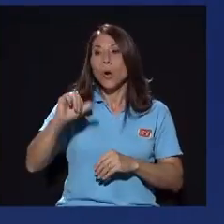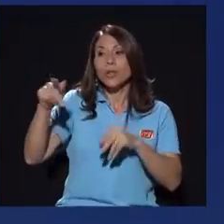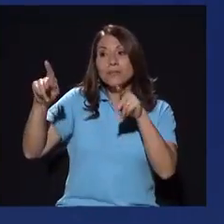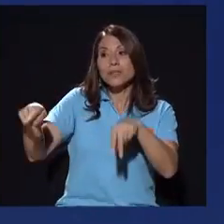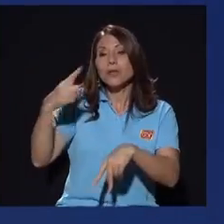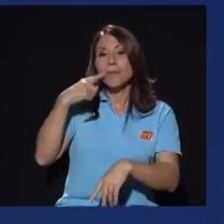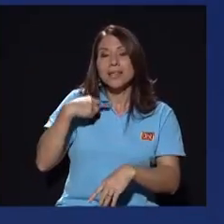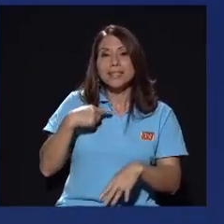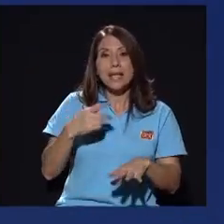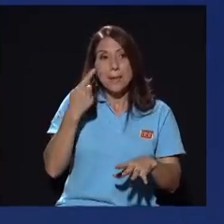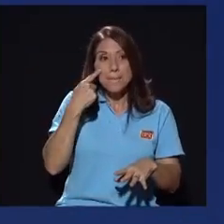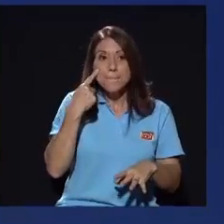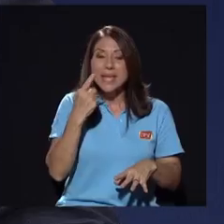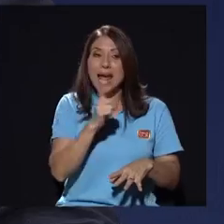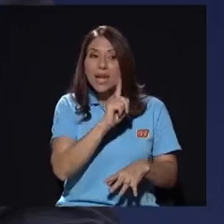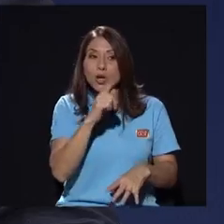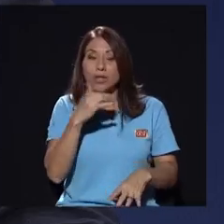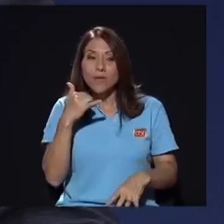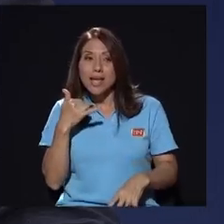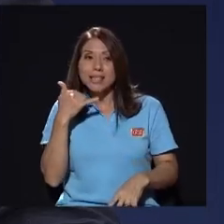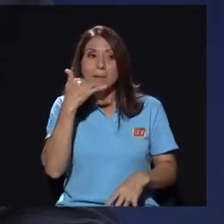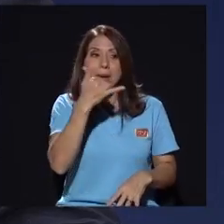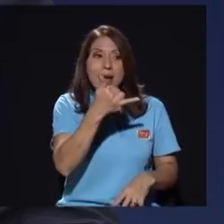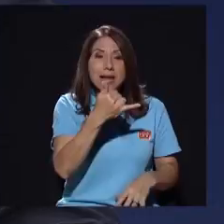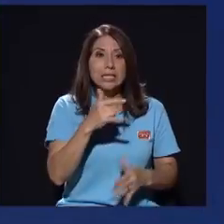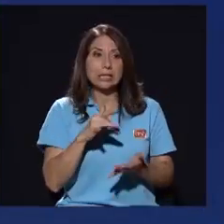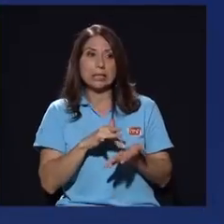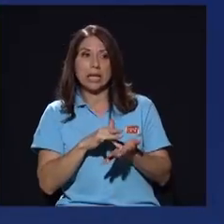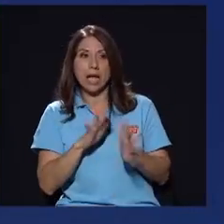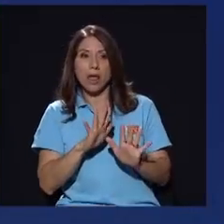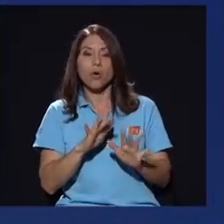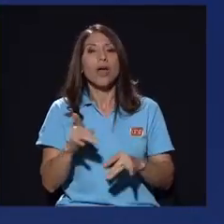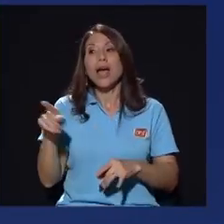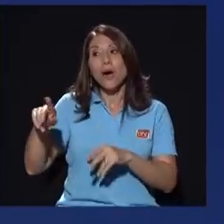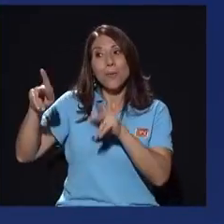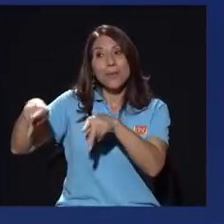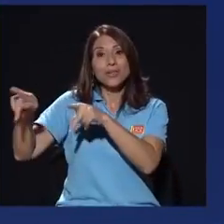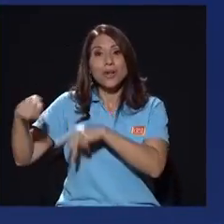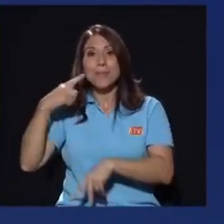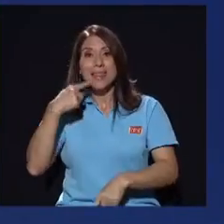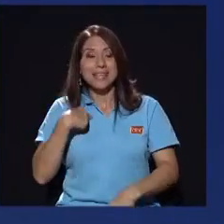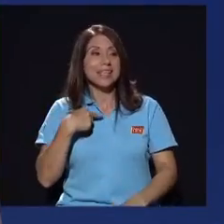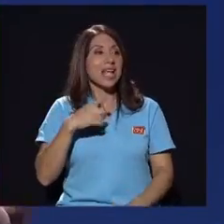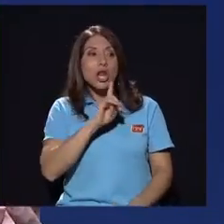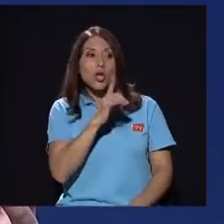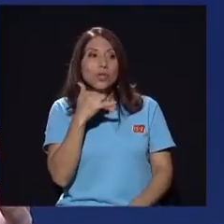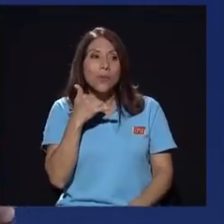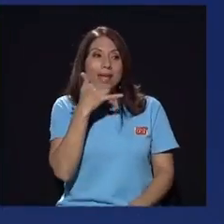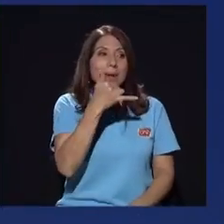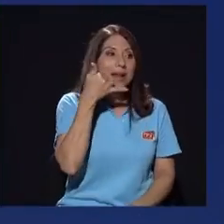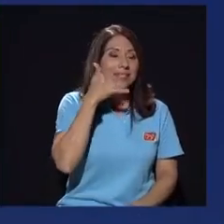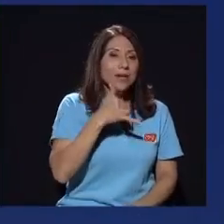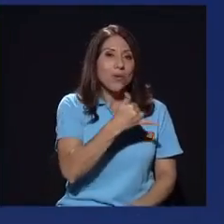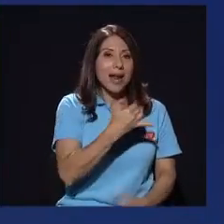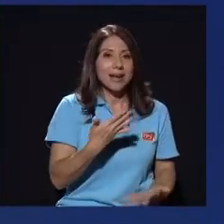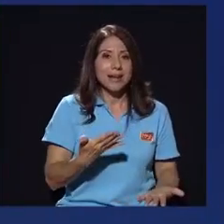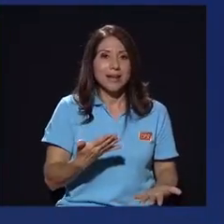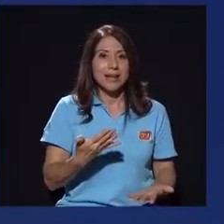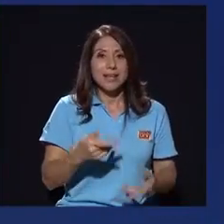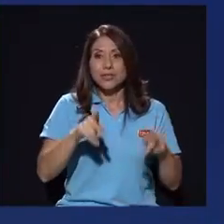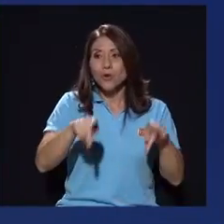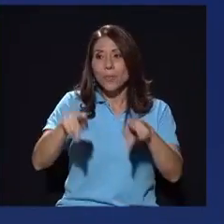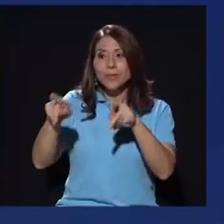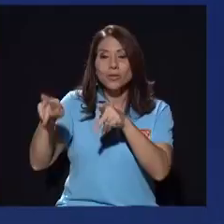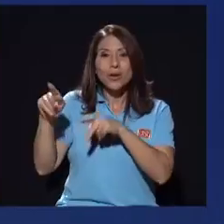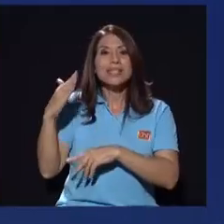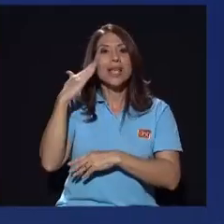que me dicen mira no te voy a llamar a celular no te voy a llamar a tu celular y son personas que conocen el funcionamiento del ámbito